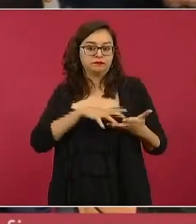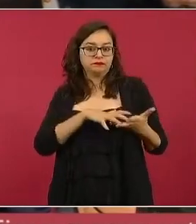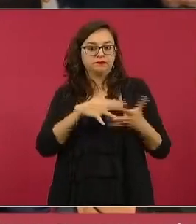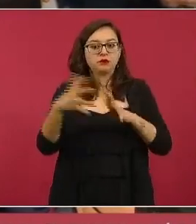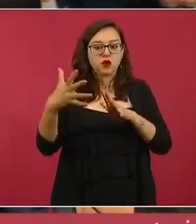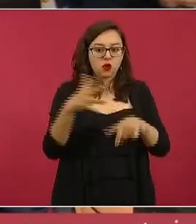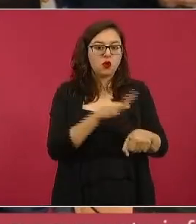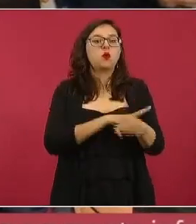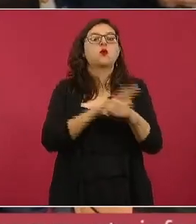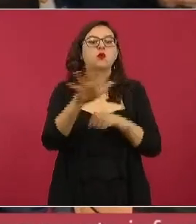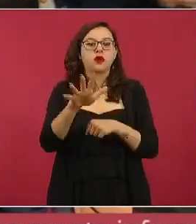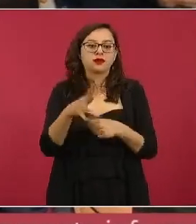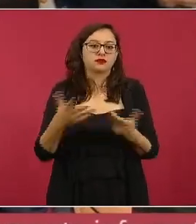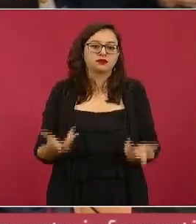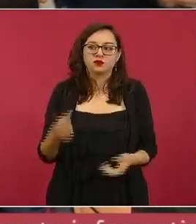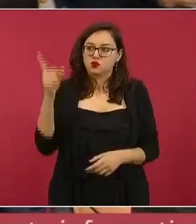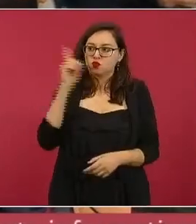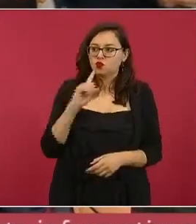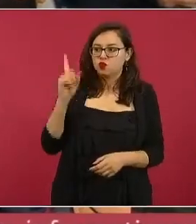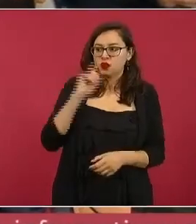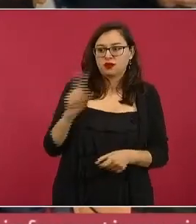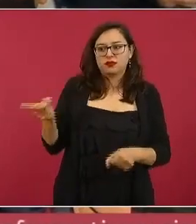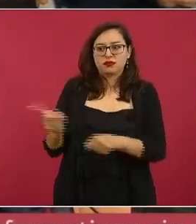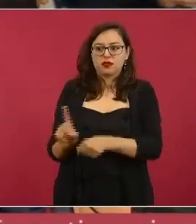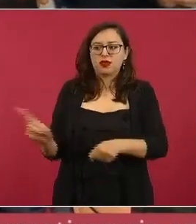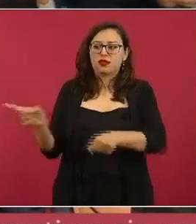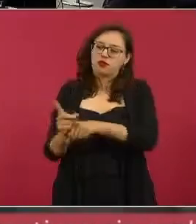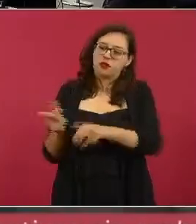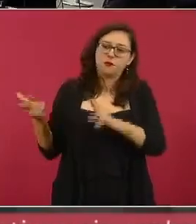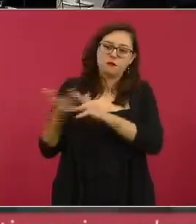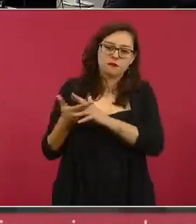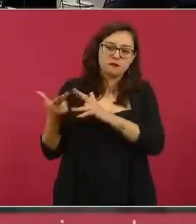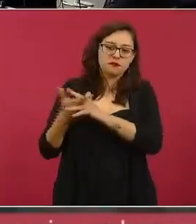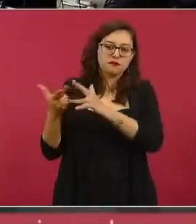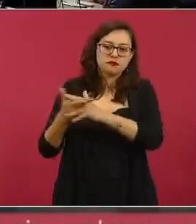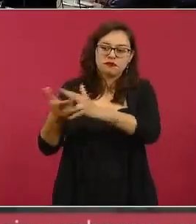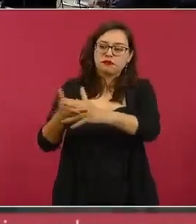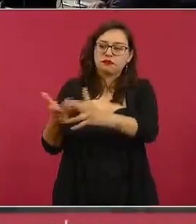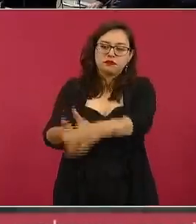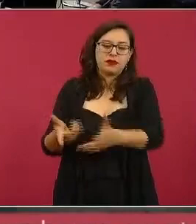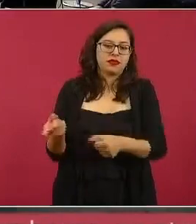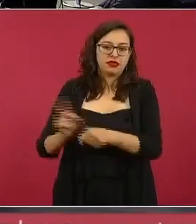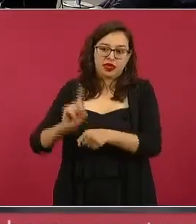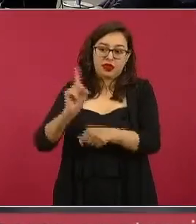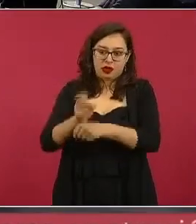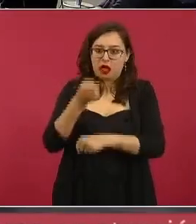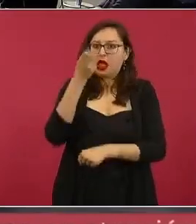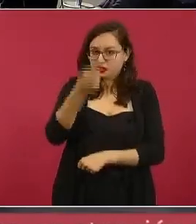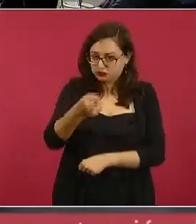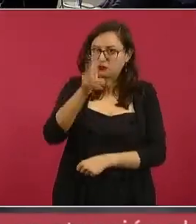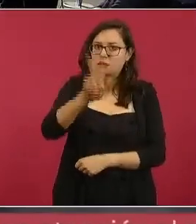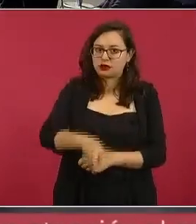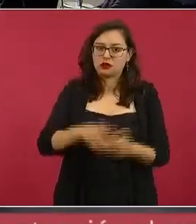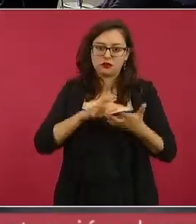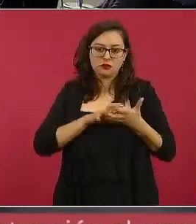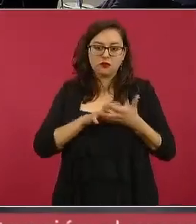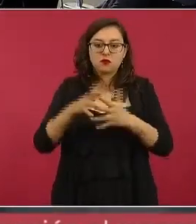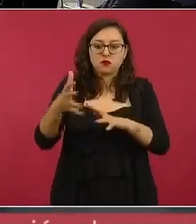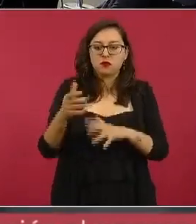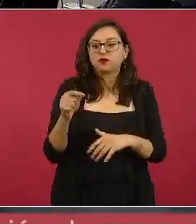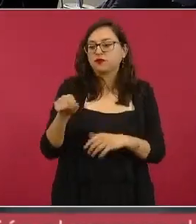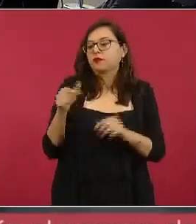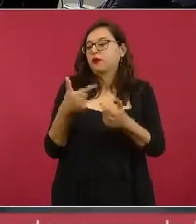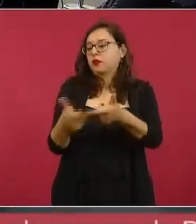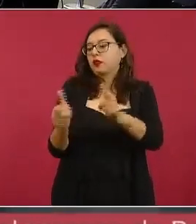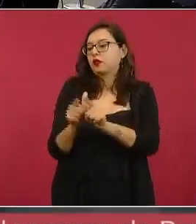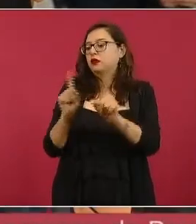expresiones con las que mujeres aparecen asesinadas pues todos los días en el país entonces es bueno parte de lo que colectivas también han mencionado en